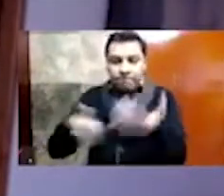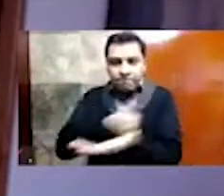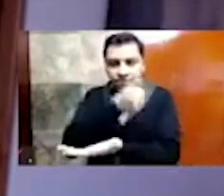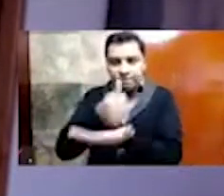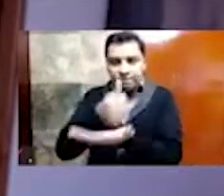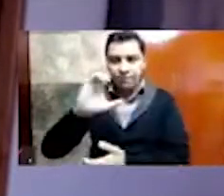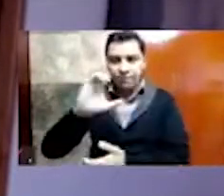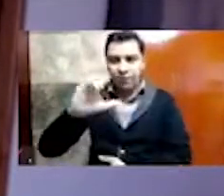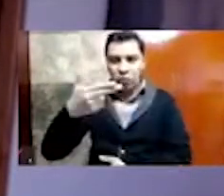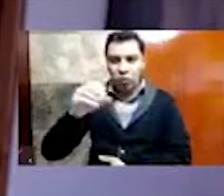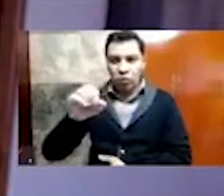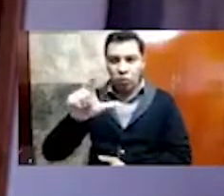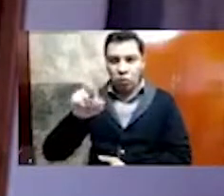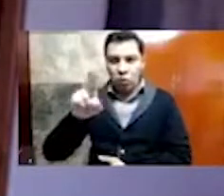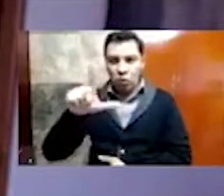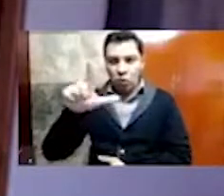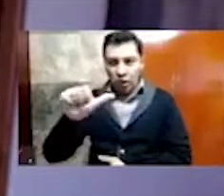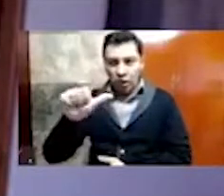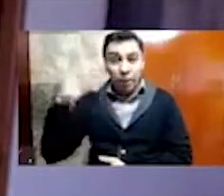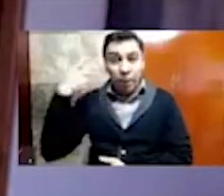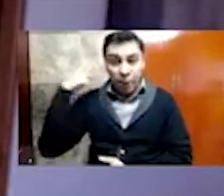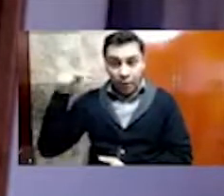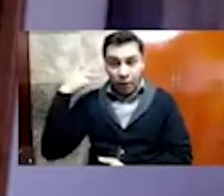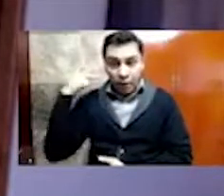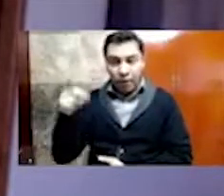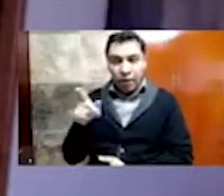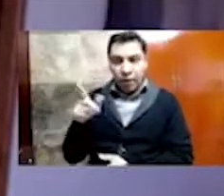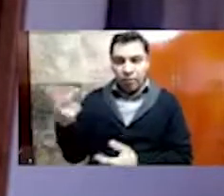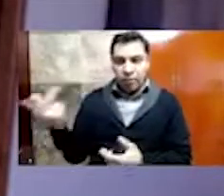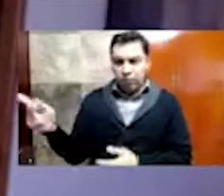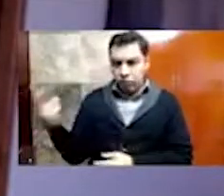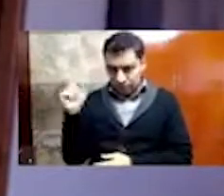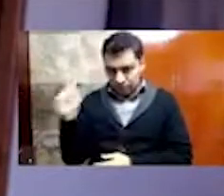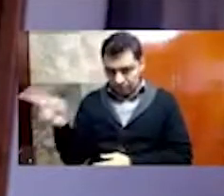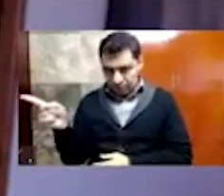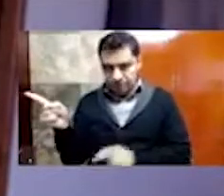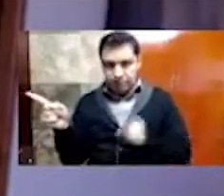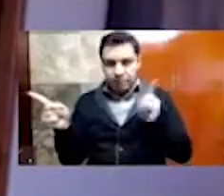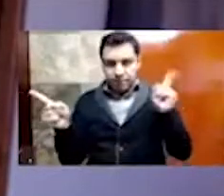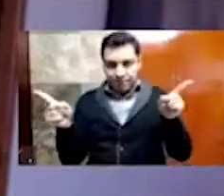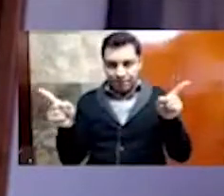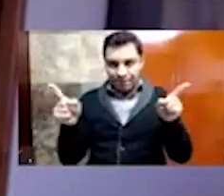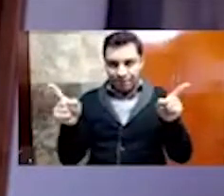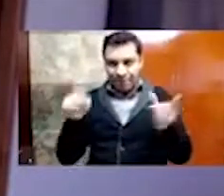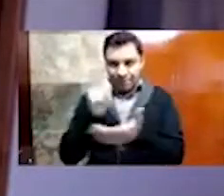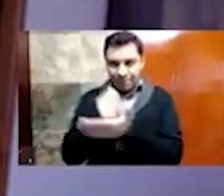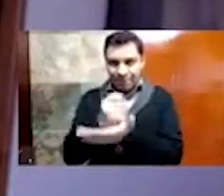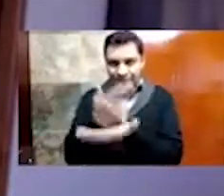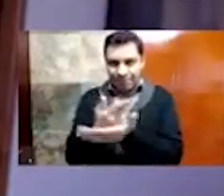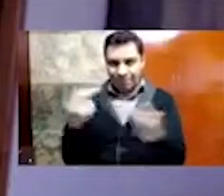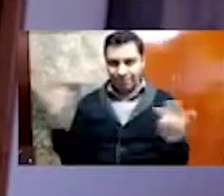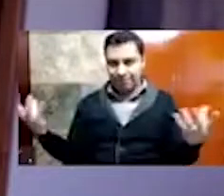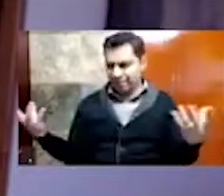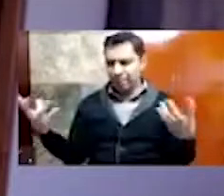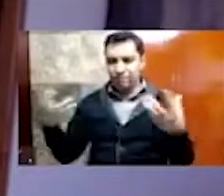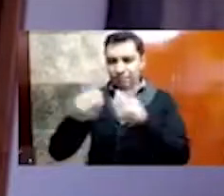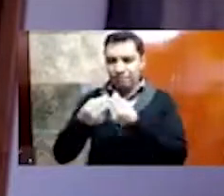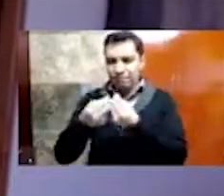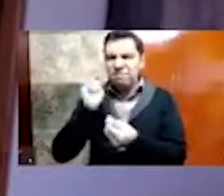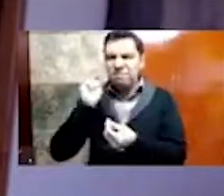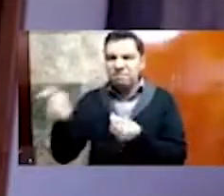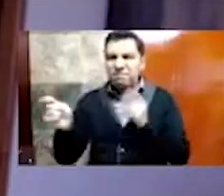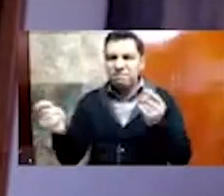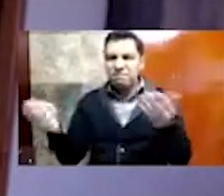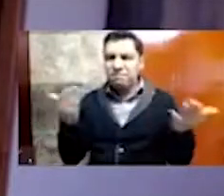Eduardo Merlo Juárez, expondrá la relación entre estas dos urbes prehispánicas. Asimismo, la construcción de una